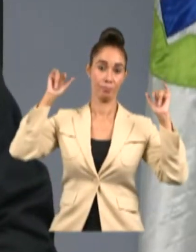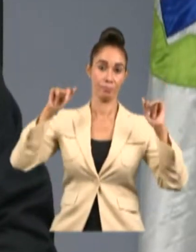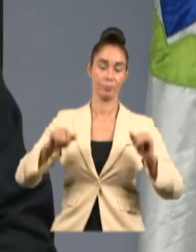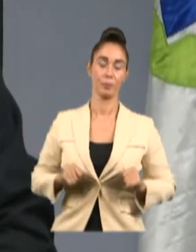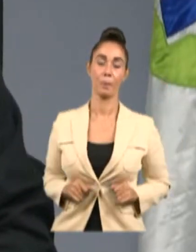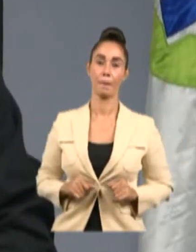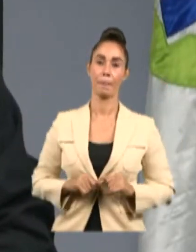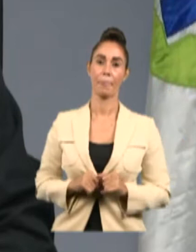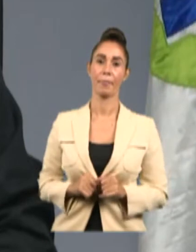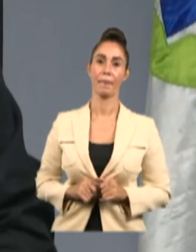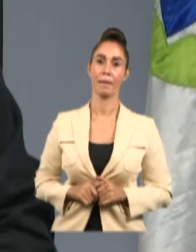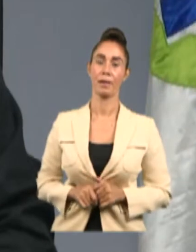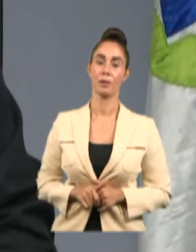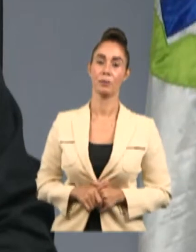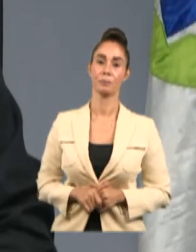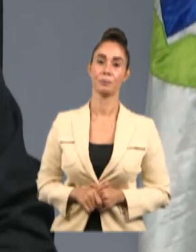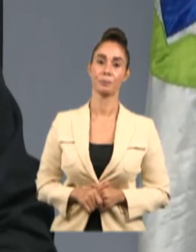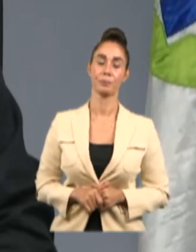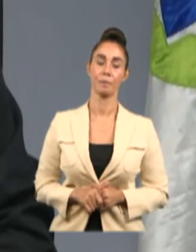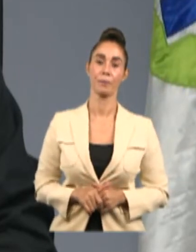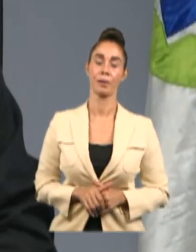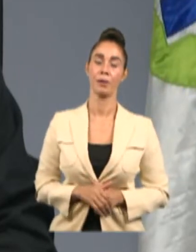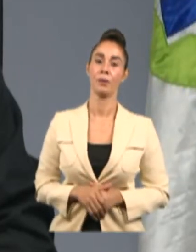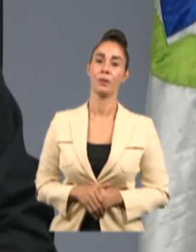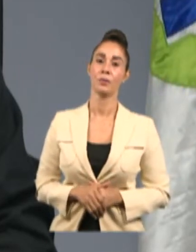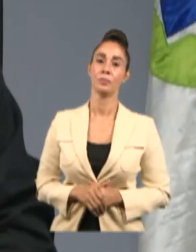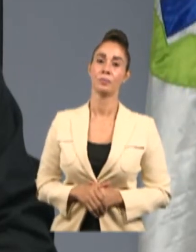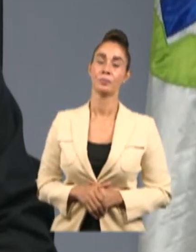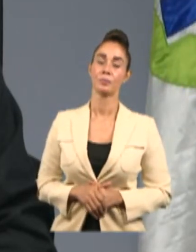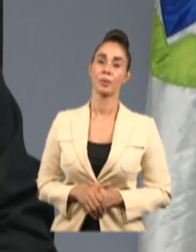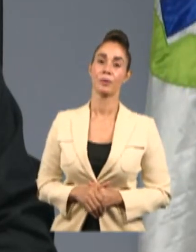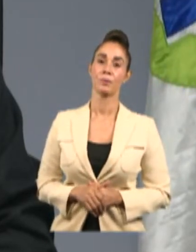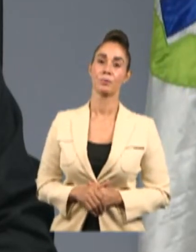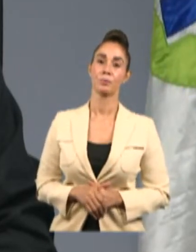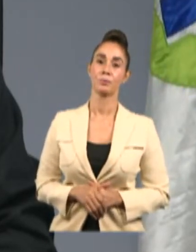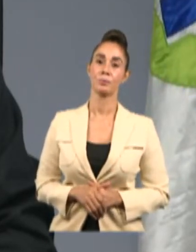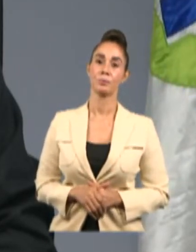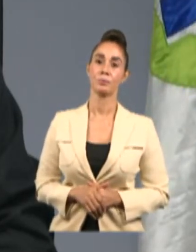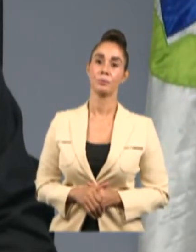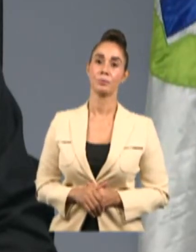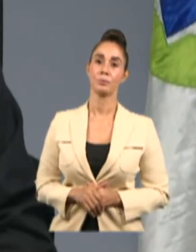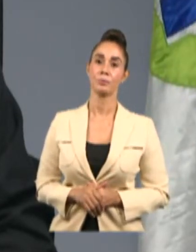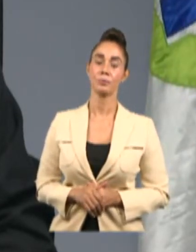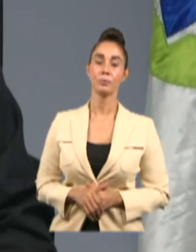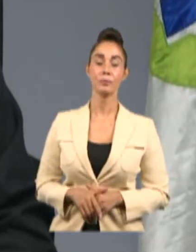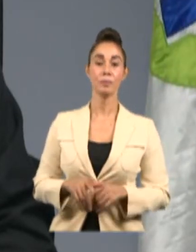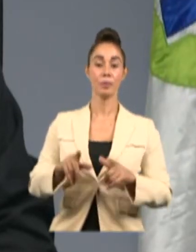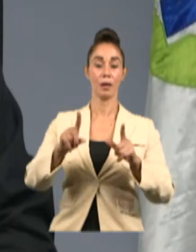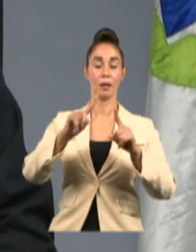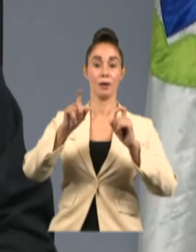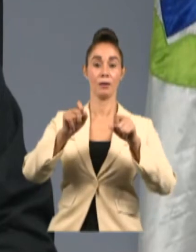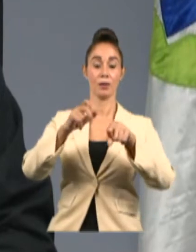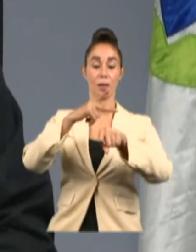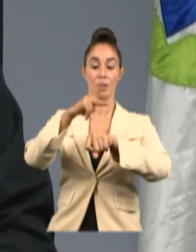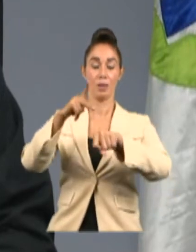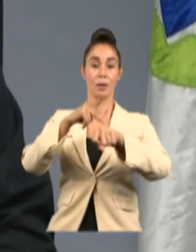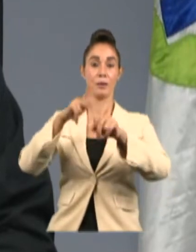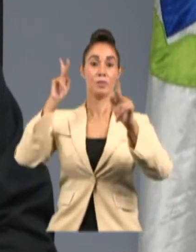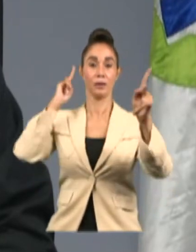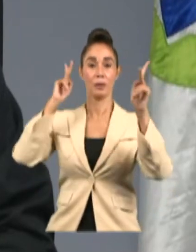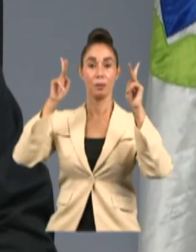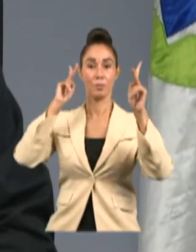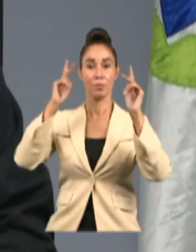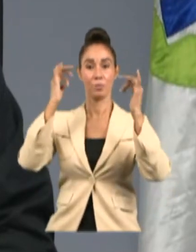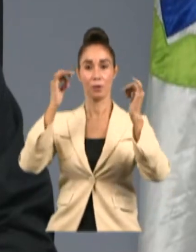El ojo del huracán, pudiésemos decirlo de esa manera, actualmente es Puerto Plata, debido a la situación